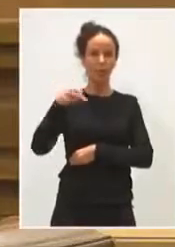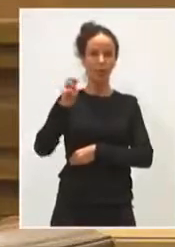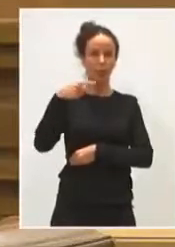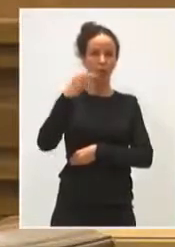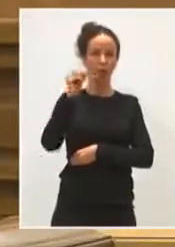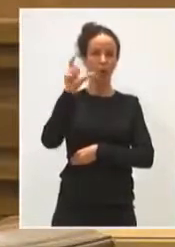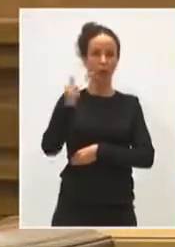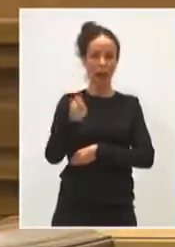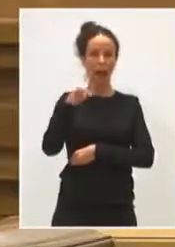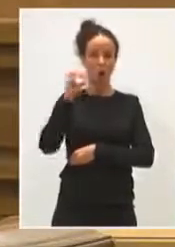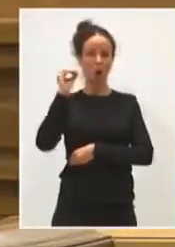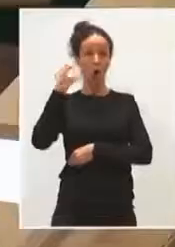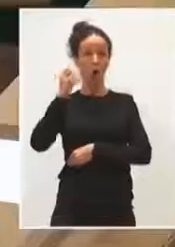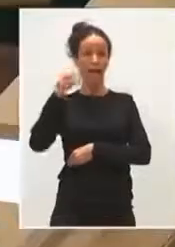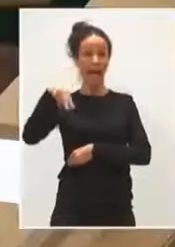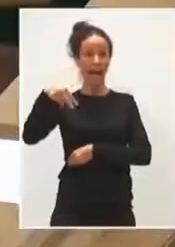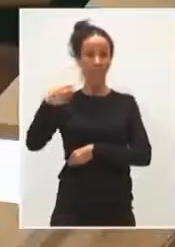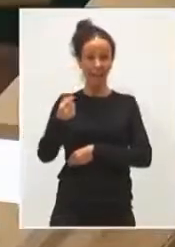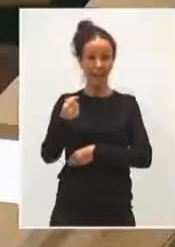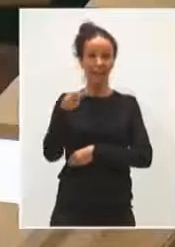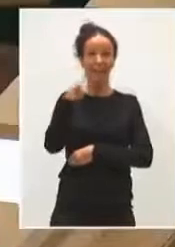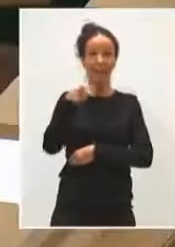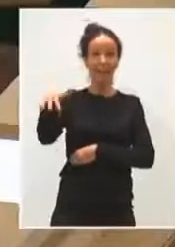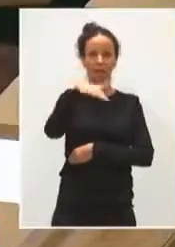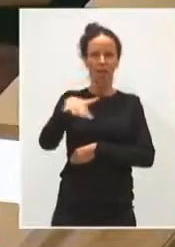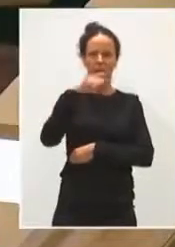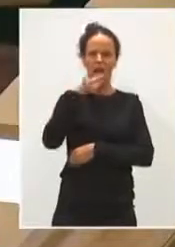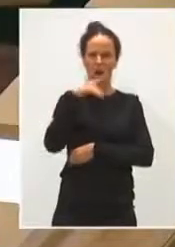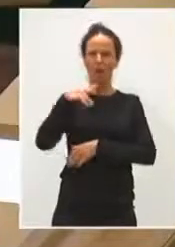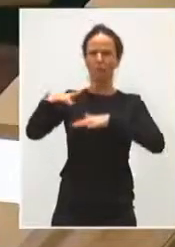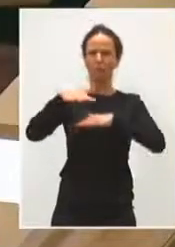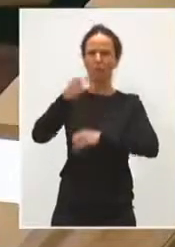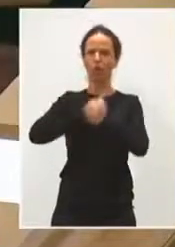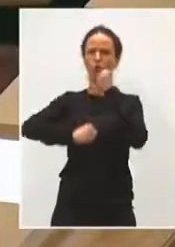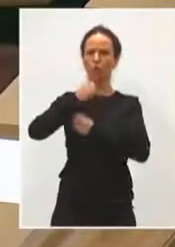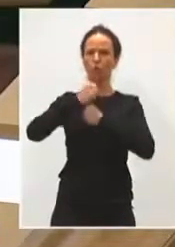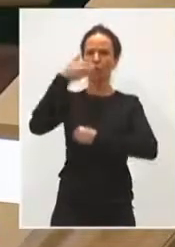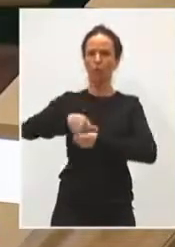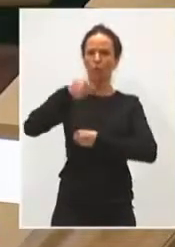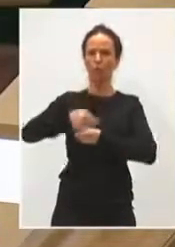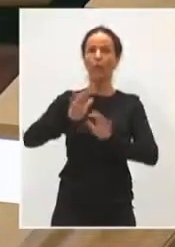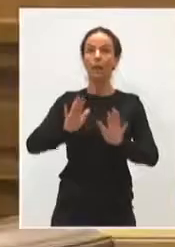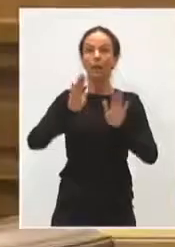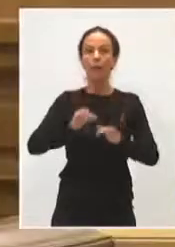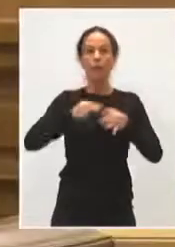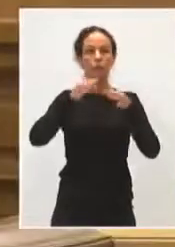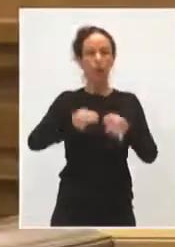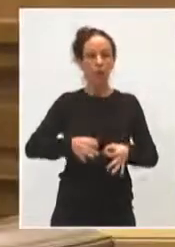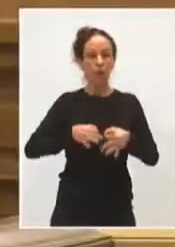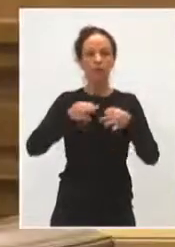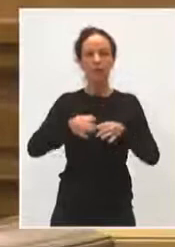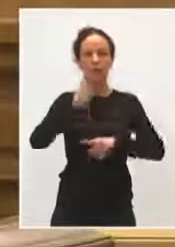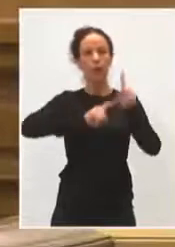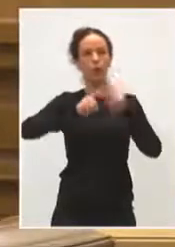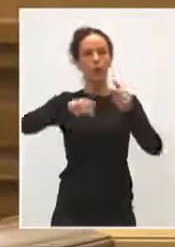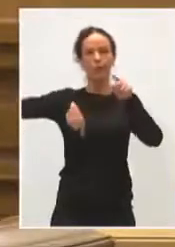área como es la de Ocaña, que realmente está empezando a tener, además, un movimiento económico extraordinario, pero que siempre produce algún problema de movimiento de transporte, sobre